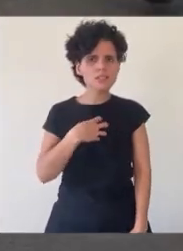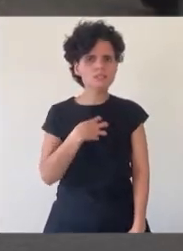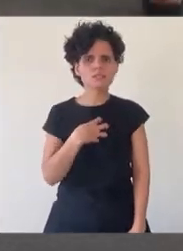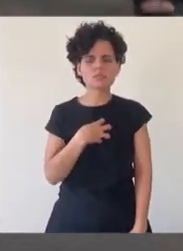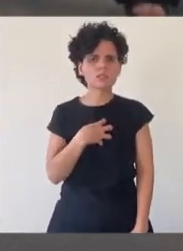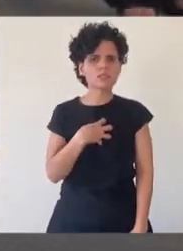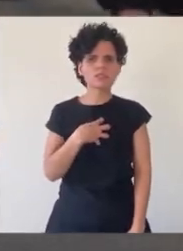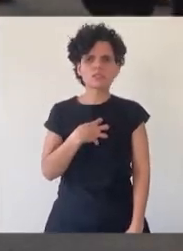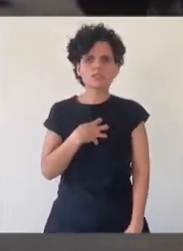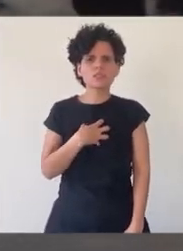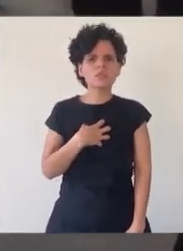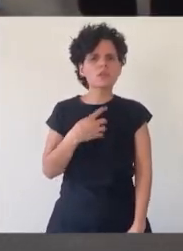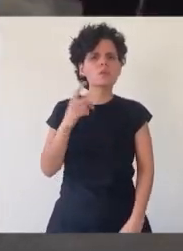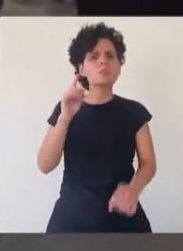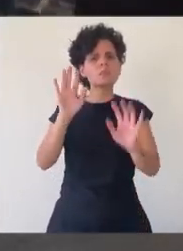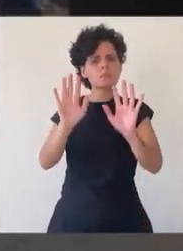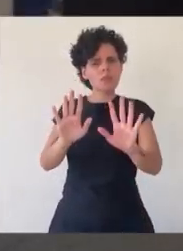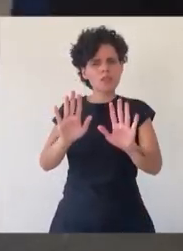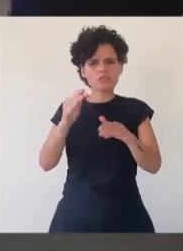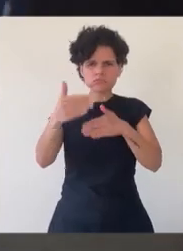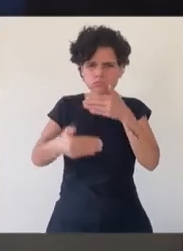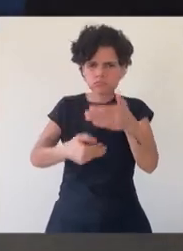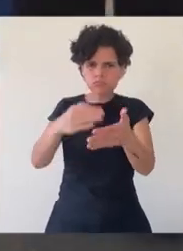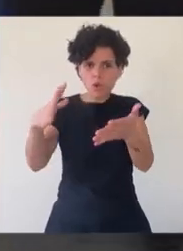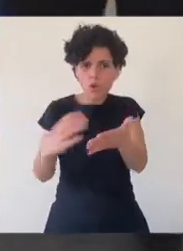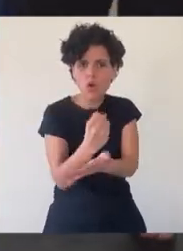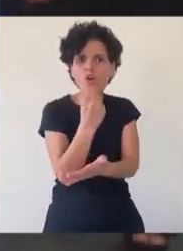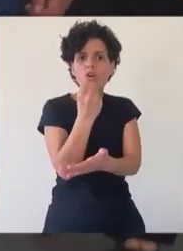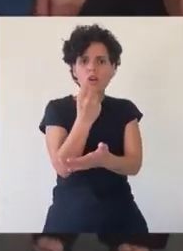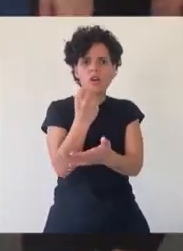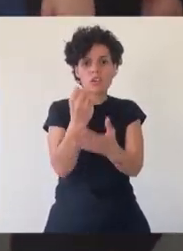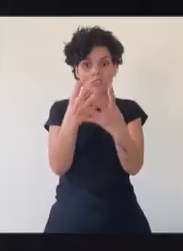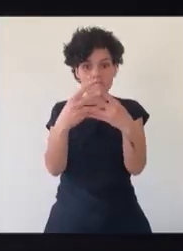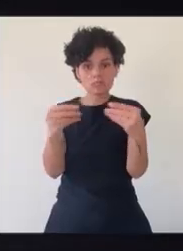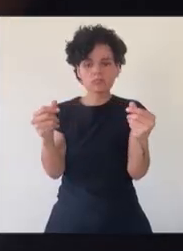Sin embargo, lo que hemos logrado hasta ahora no puede quedar en nada.